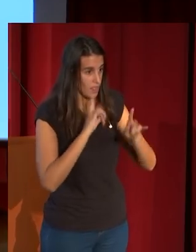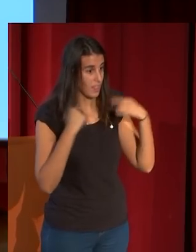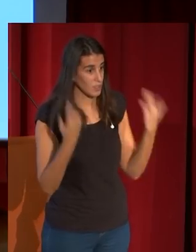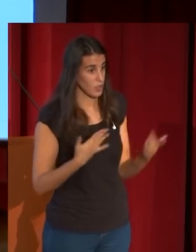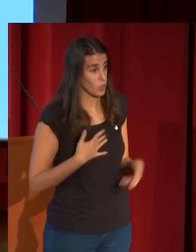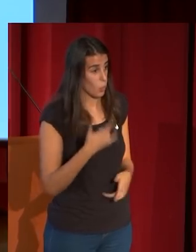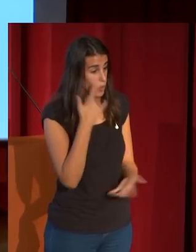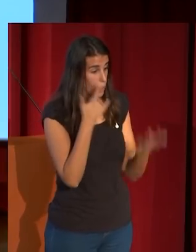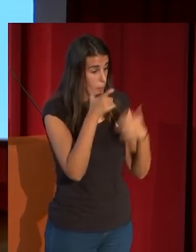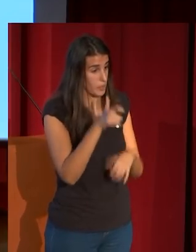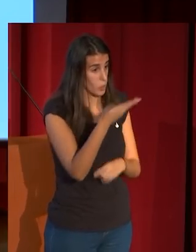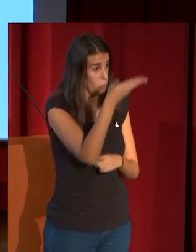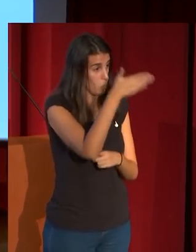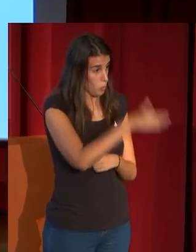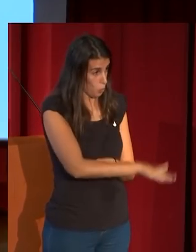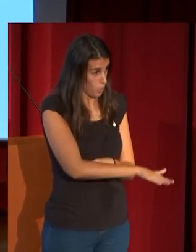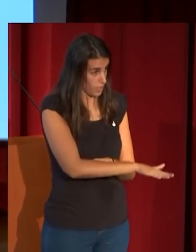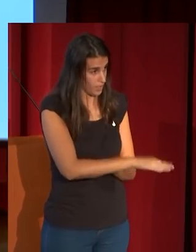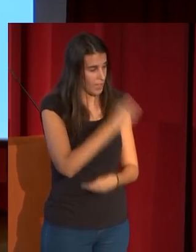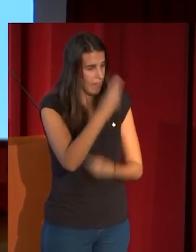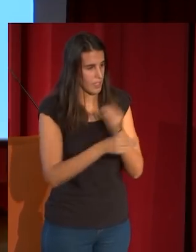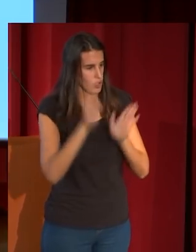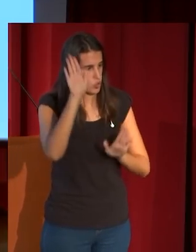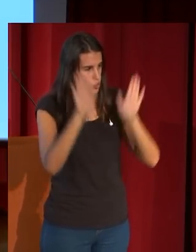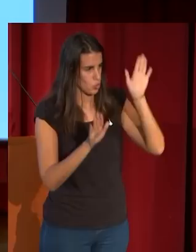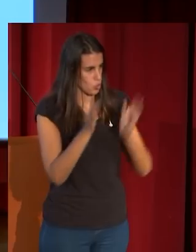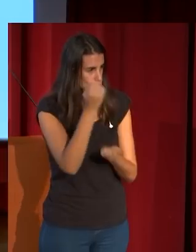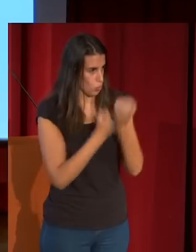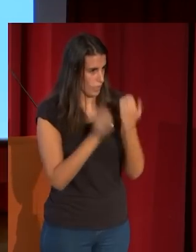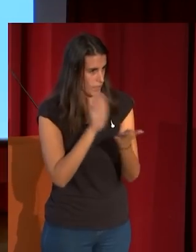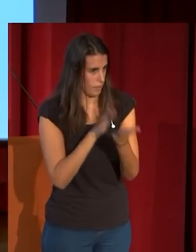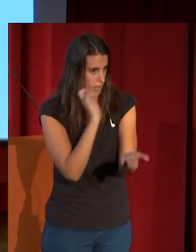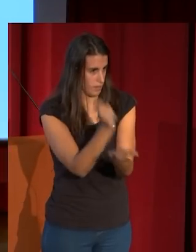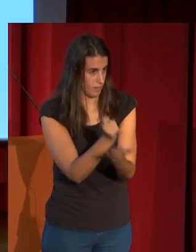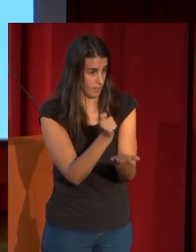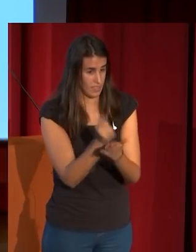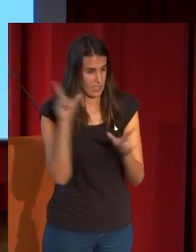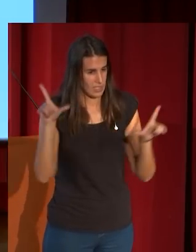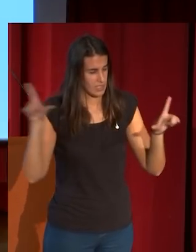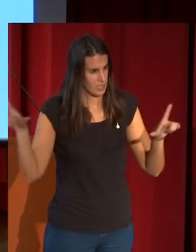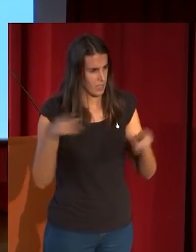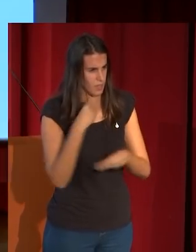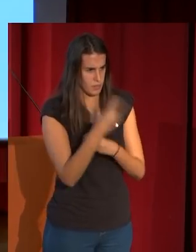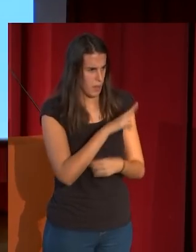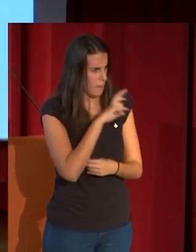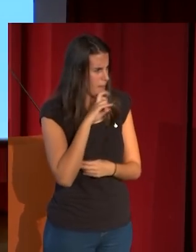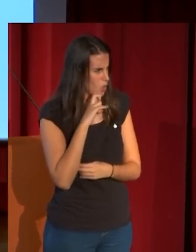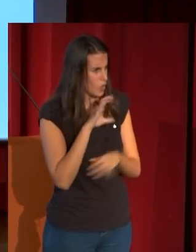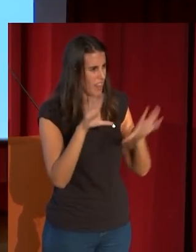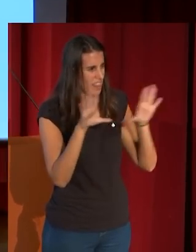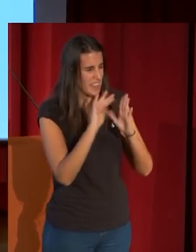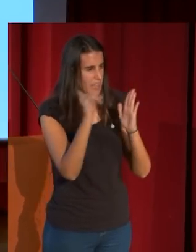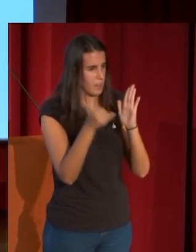y se hace meses después una subasta en venta, estas copias, esta en concreto, alcanza un gran valor, 10.000